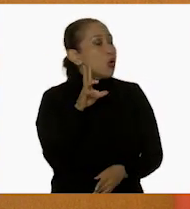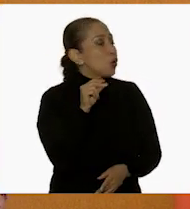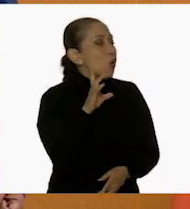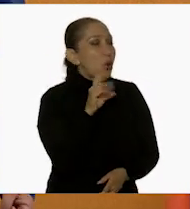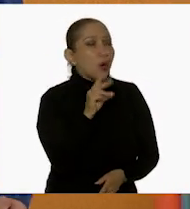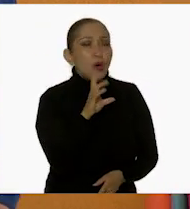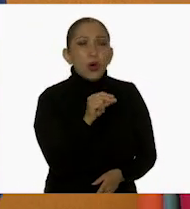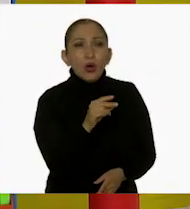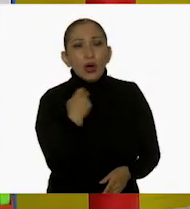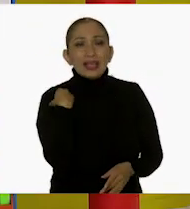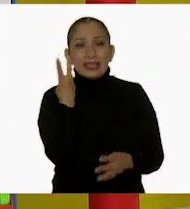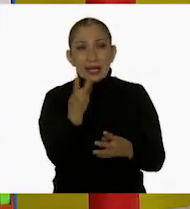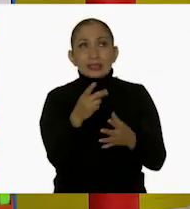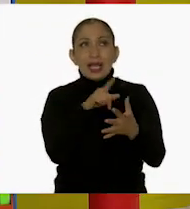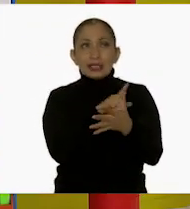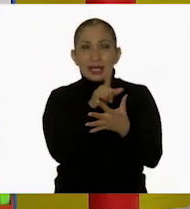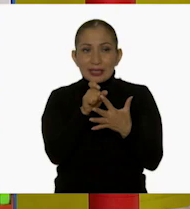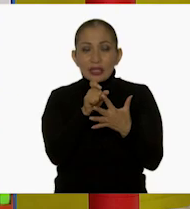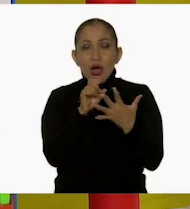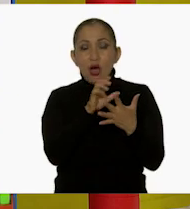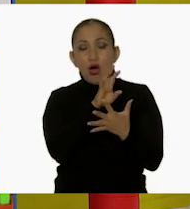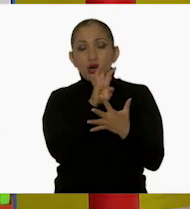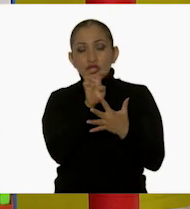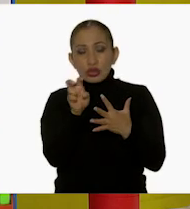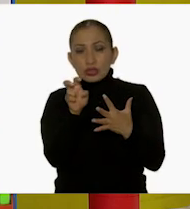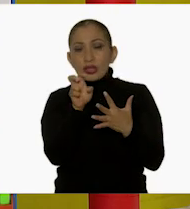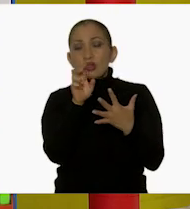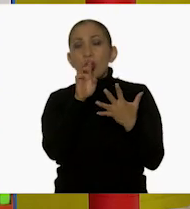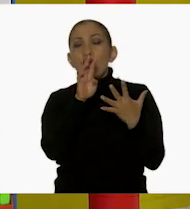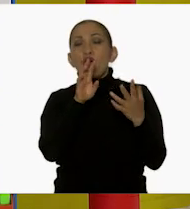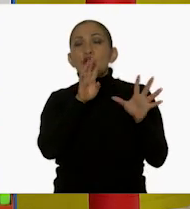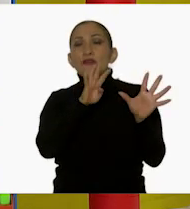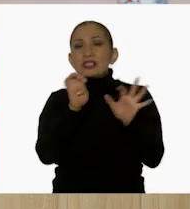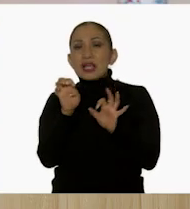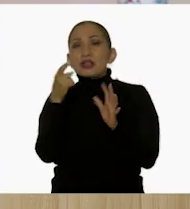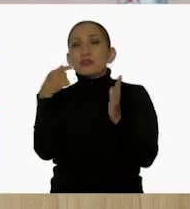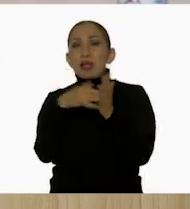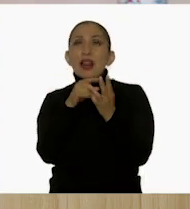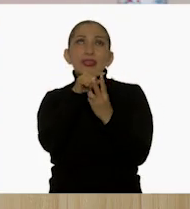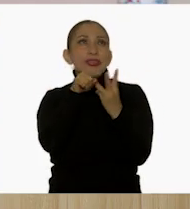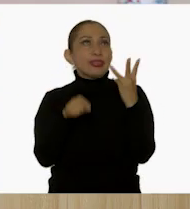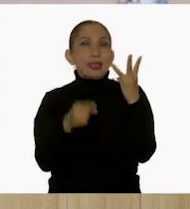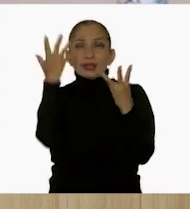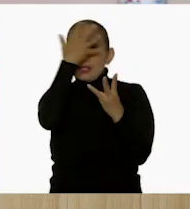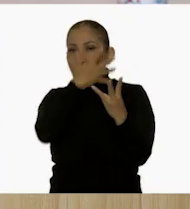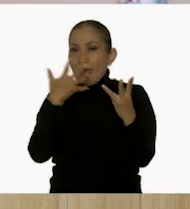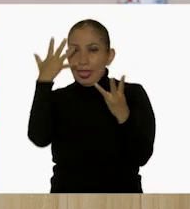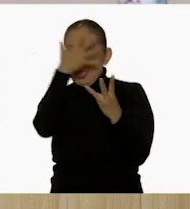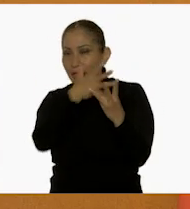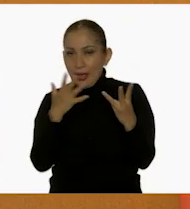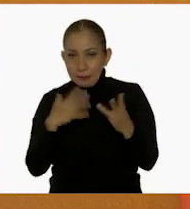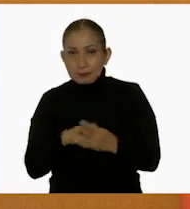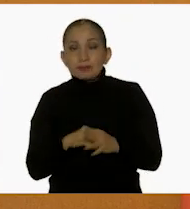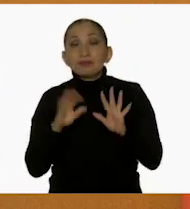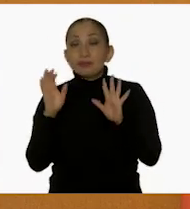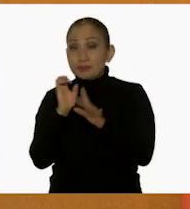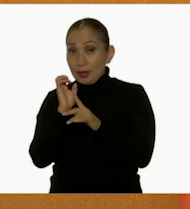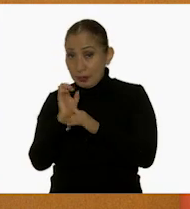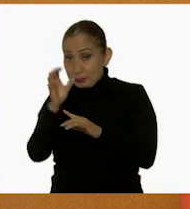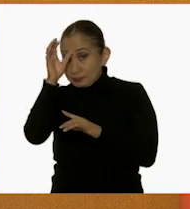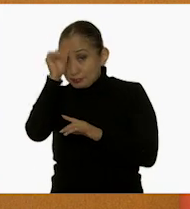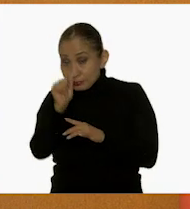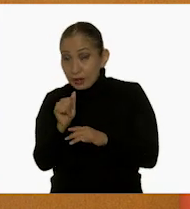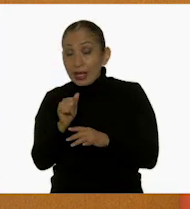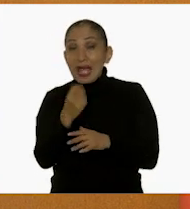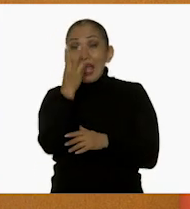centenas? ¿No? Claro, 700, 800, 900, mil. Tres centenas. Sí. Sí. Muy bien. Oye, me estaba confundiendo. Entonces, estamos de acuerdo